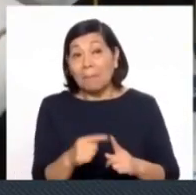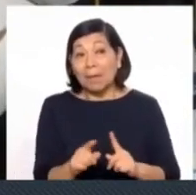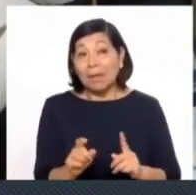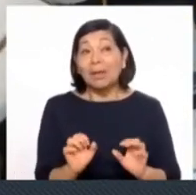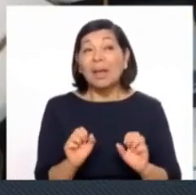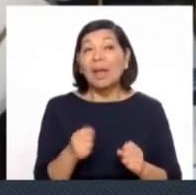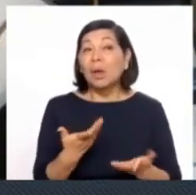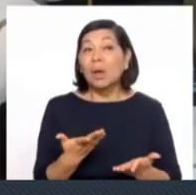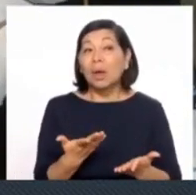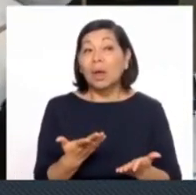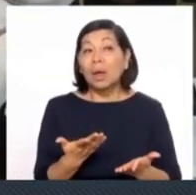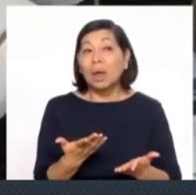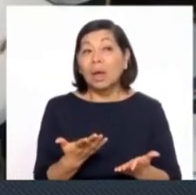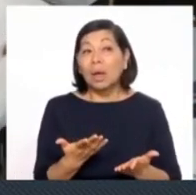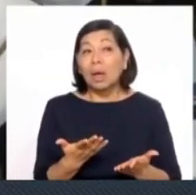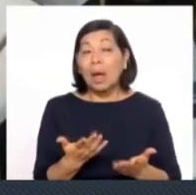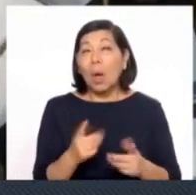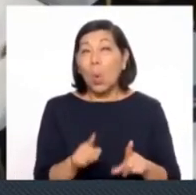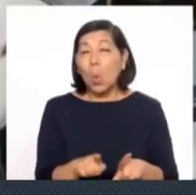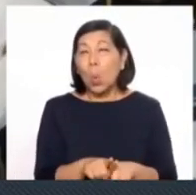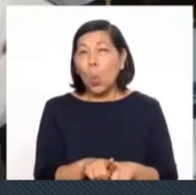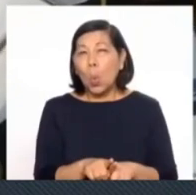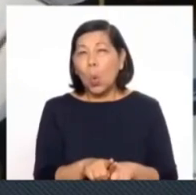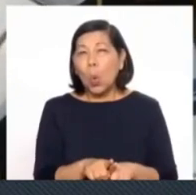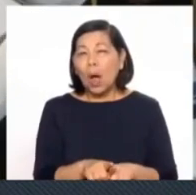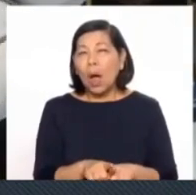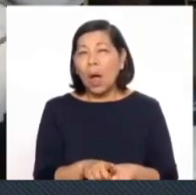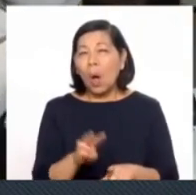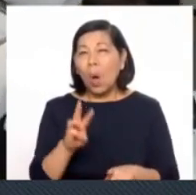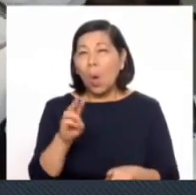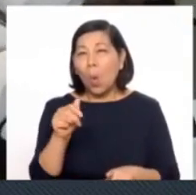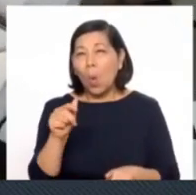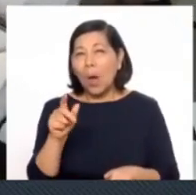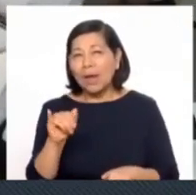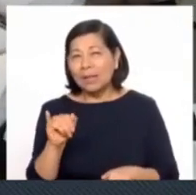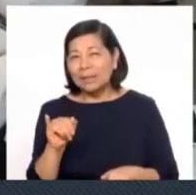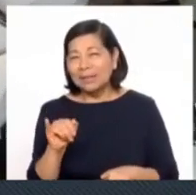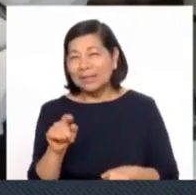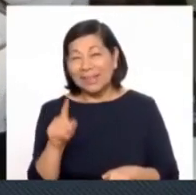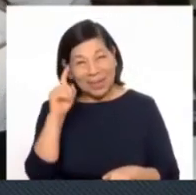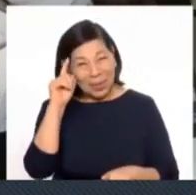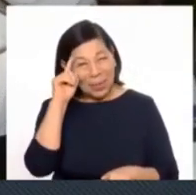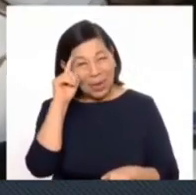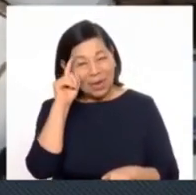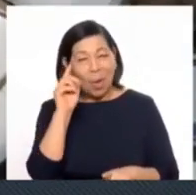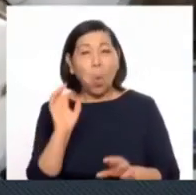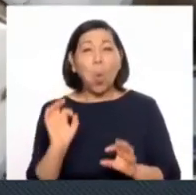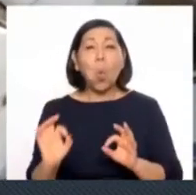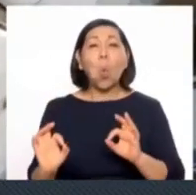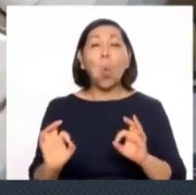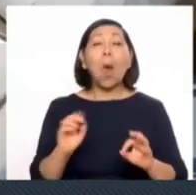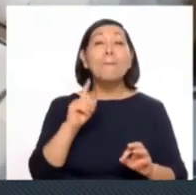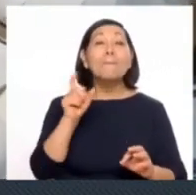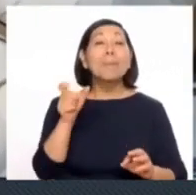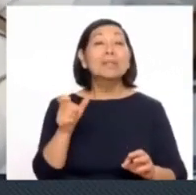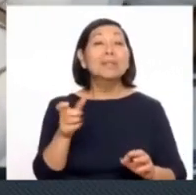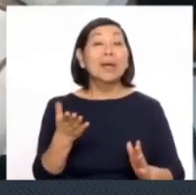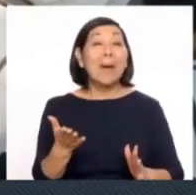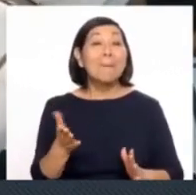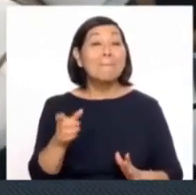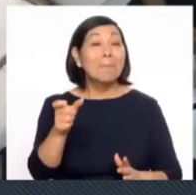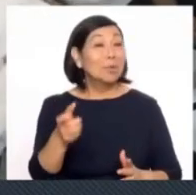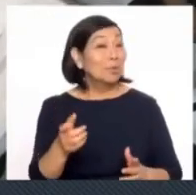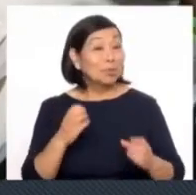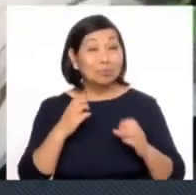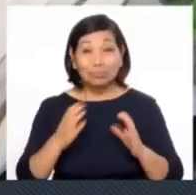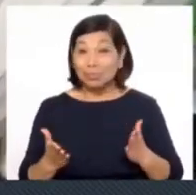diseño está hecho de una Eva, de la película de Wall-E, para poder disuadir a la persona de que esto